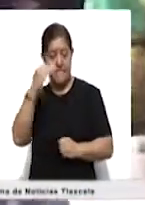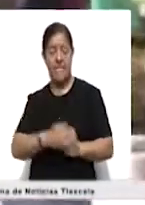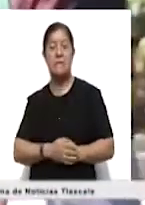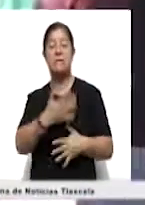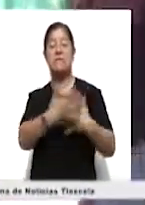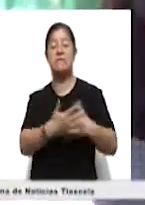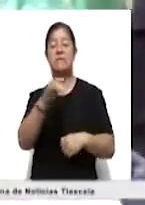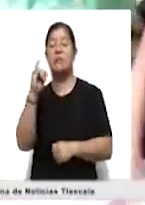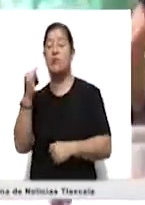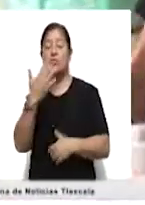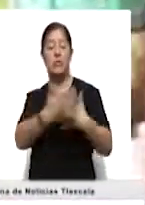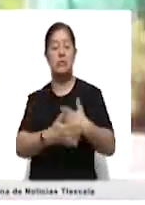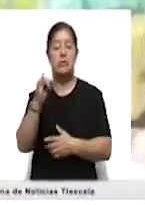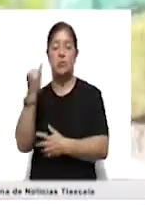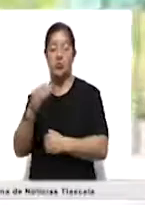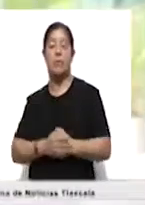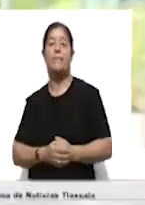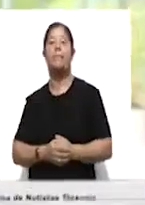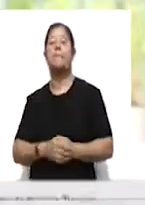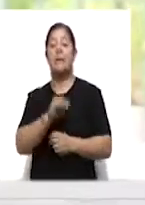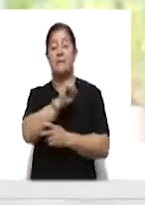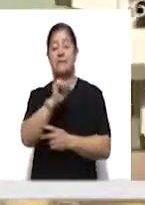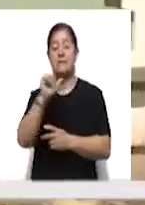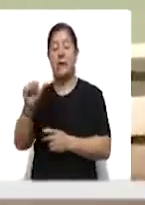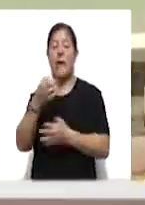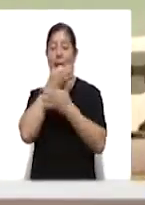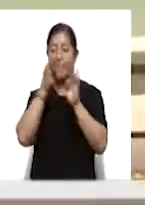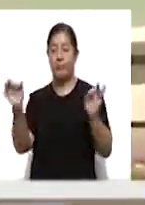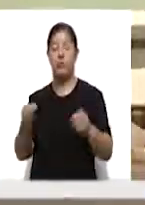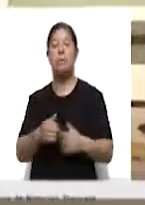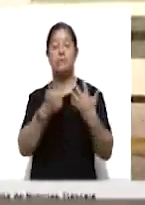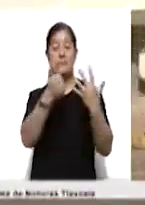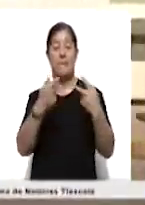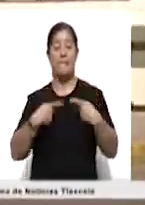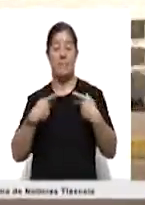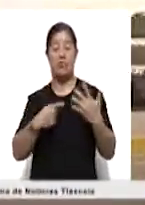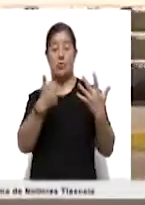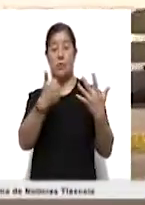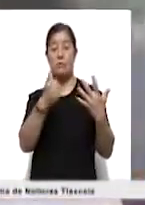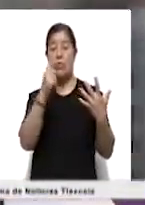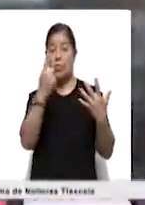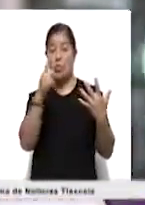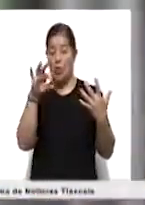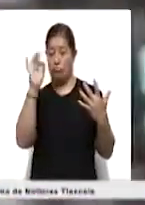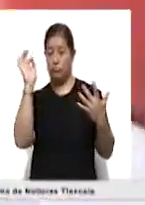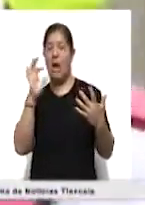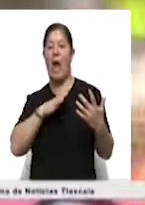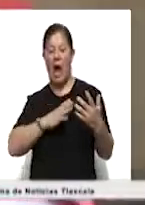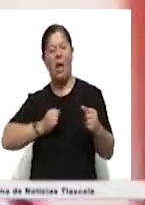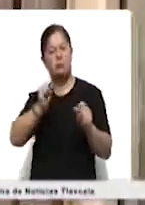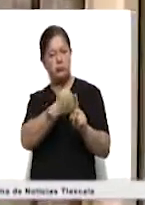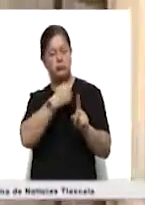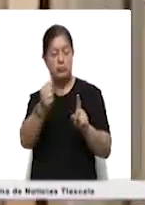Secretaría de Salud del Estado dio a conocer que uno de cada seis adultos mayores sufre de algún tipo de maltrato, por lo que